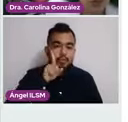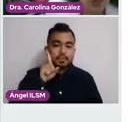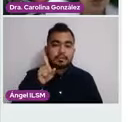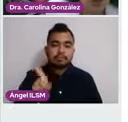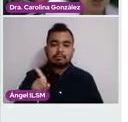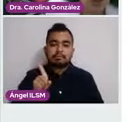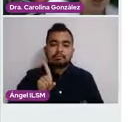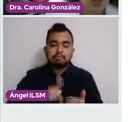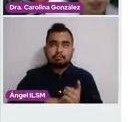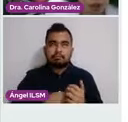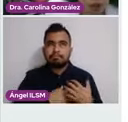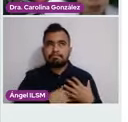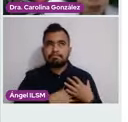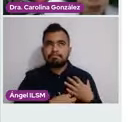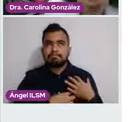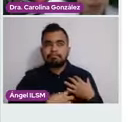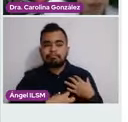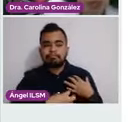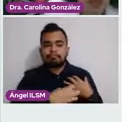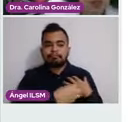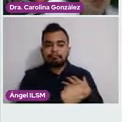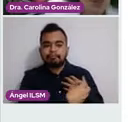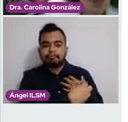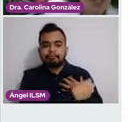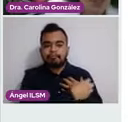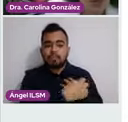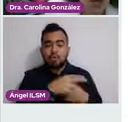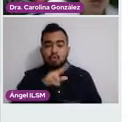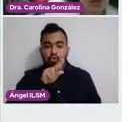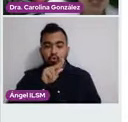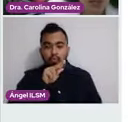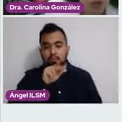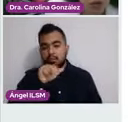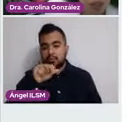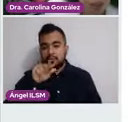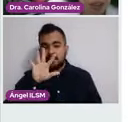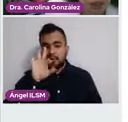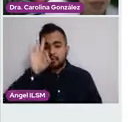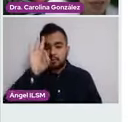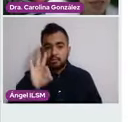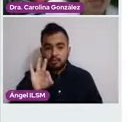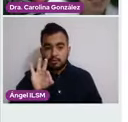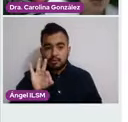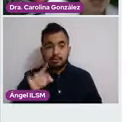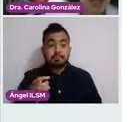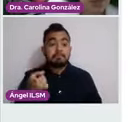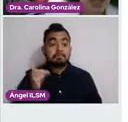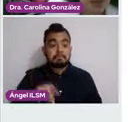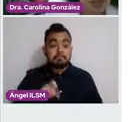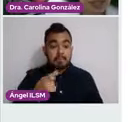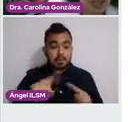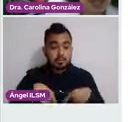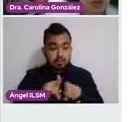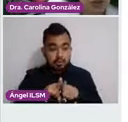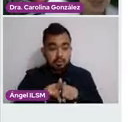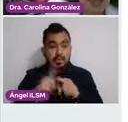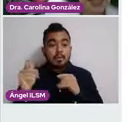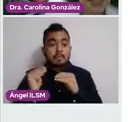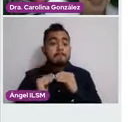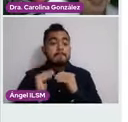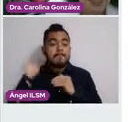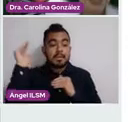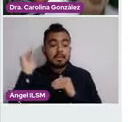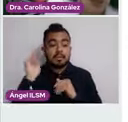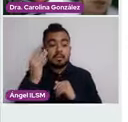abultamientos en un 80 a 85% después de haber recibido alguna instrucción específica y con ello va a incrementar del 51